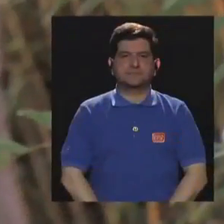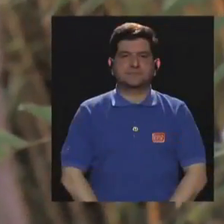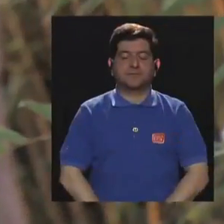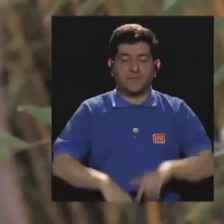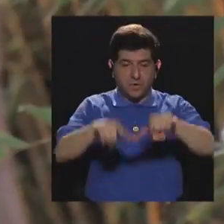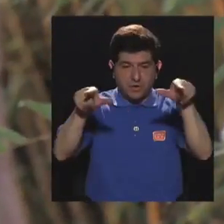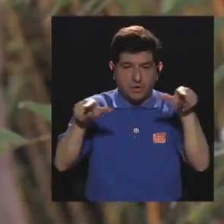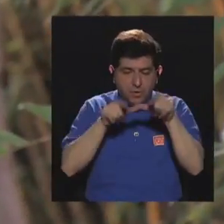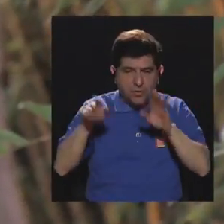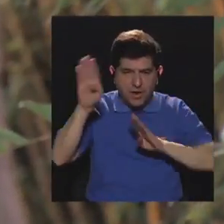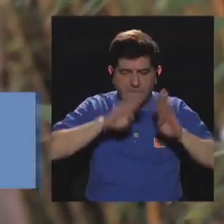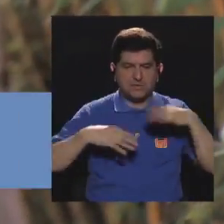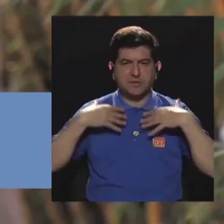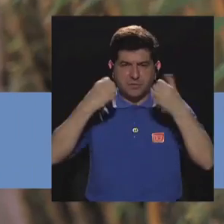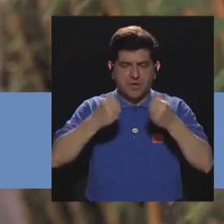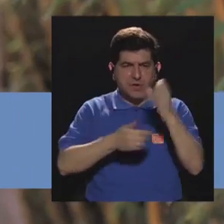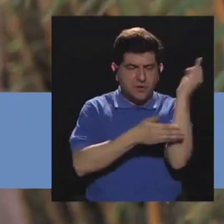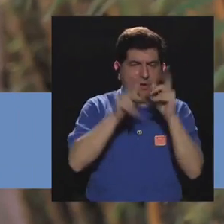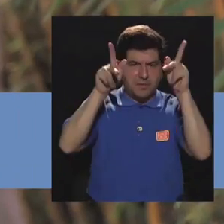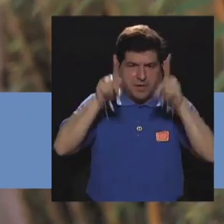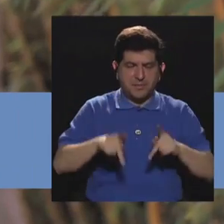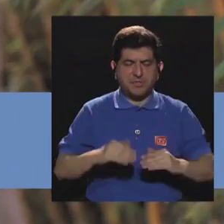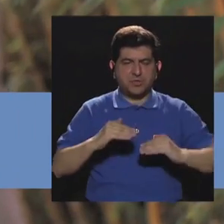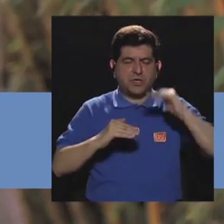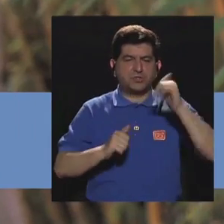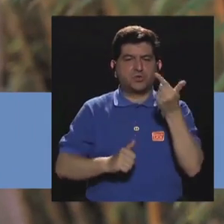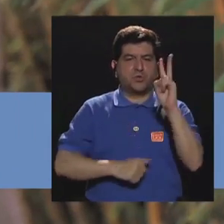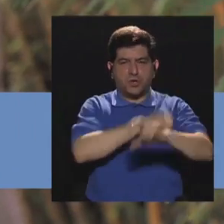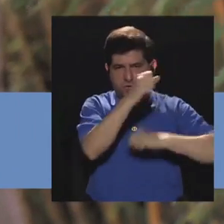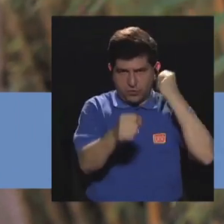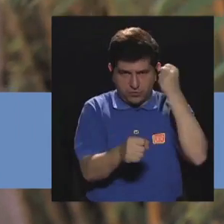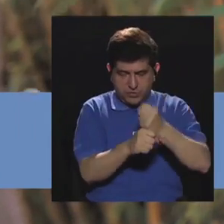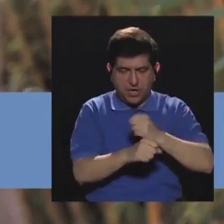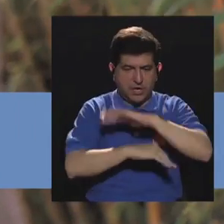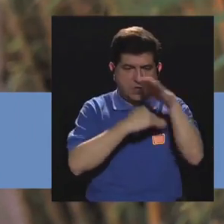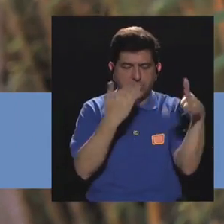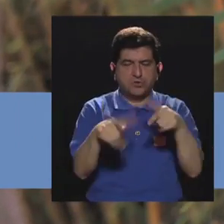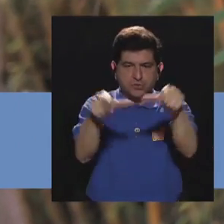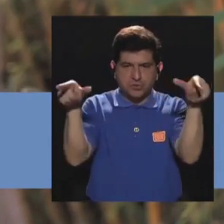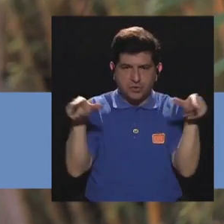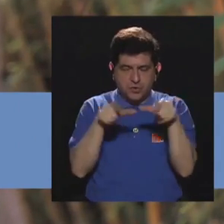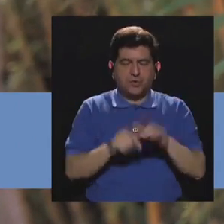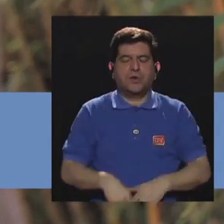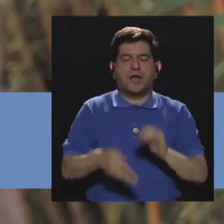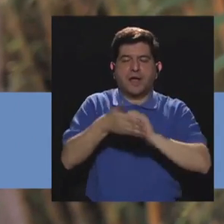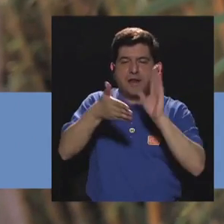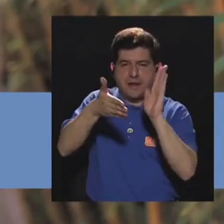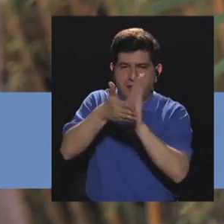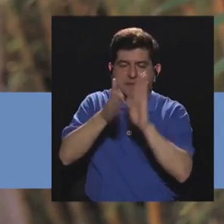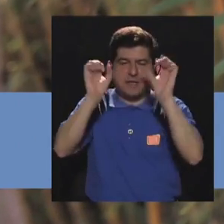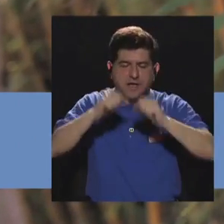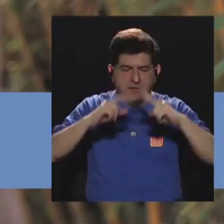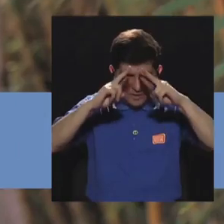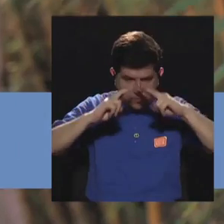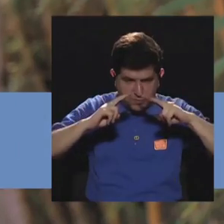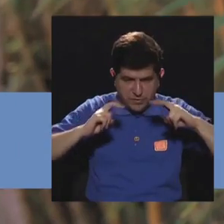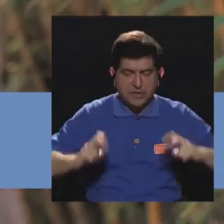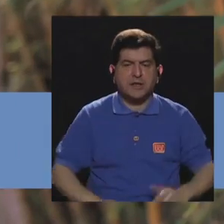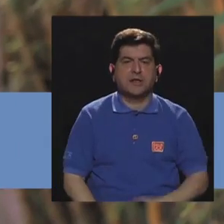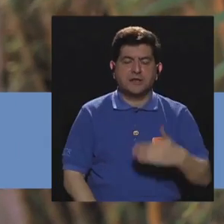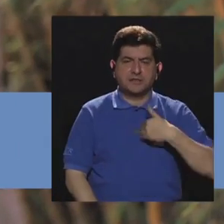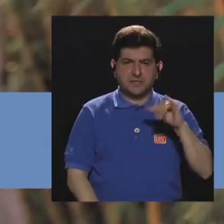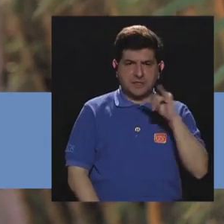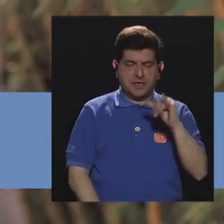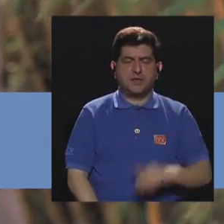Los circuitos biosaludables están diseñados para personas mayores de 12 años. Todos los circuitos tienen unas etiquetas. Pueden revisar las